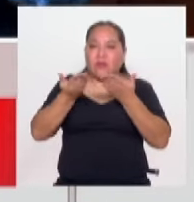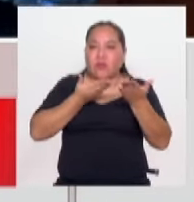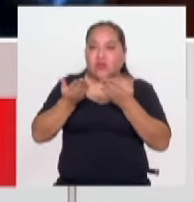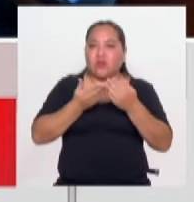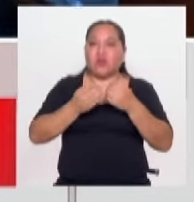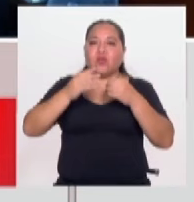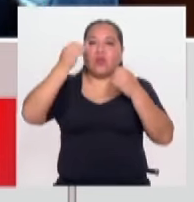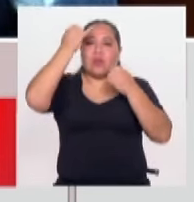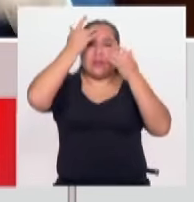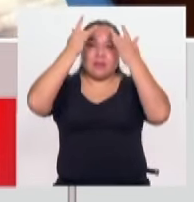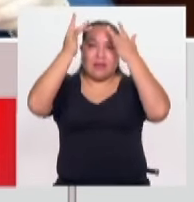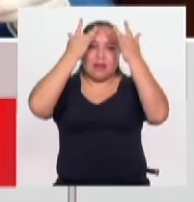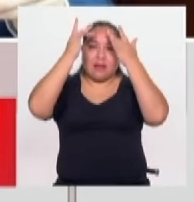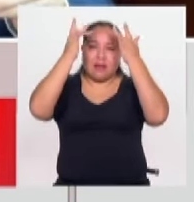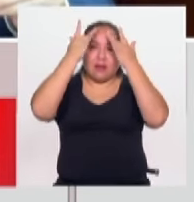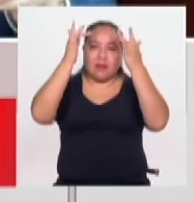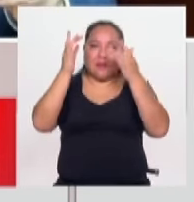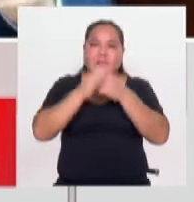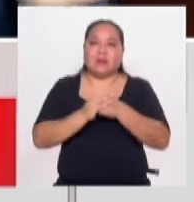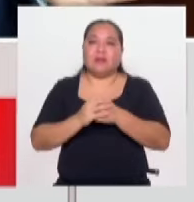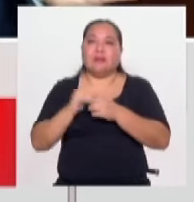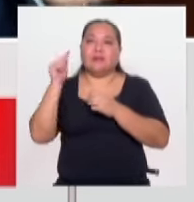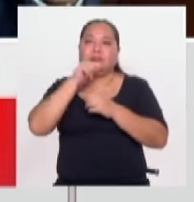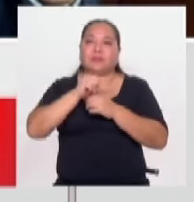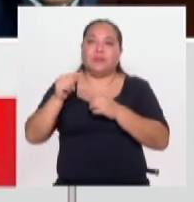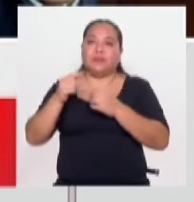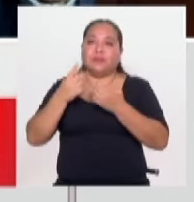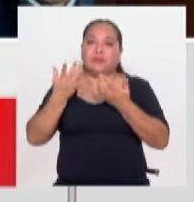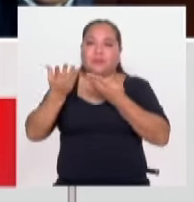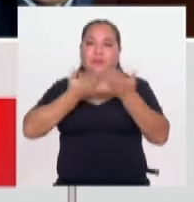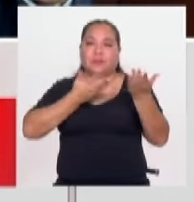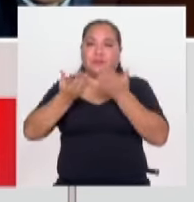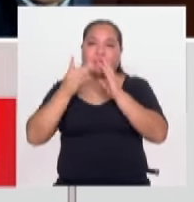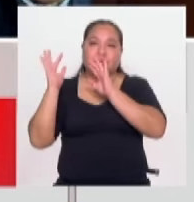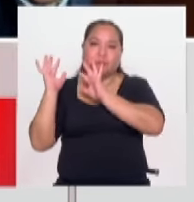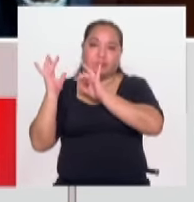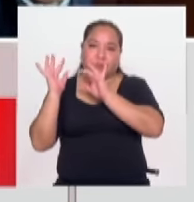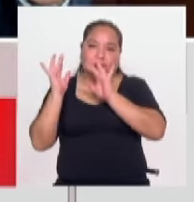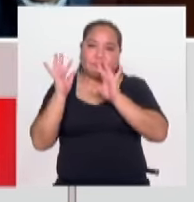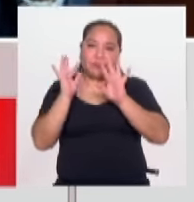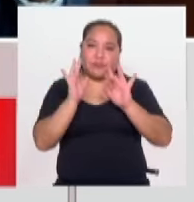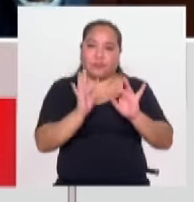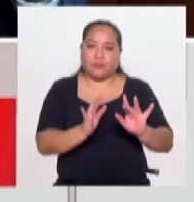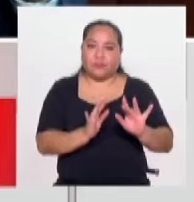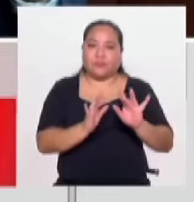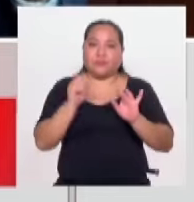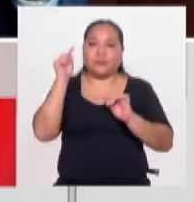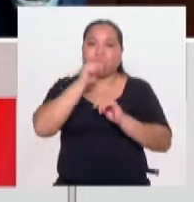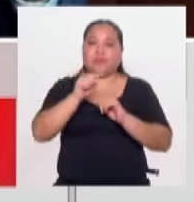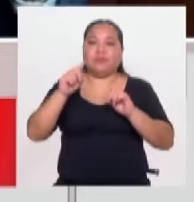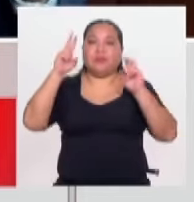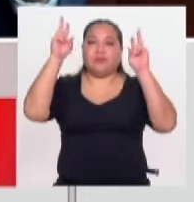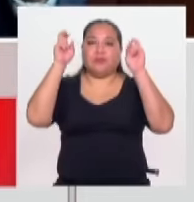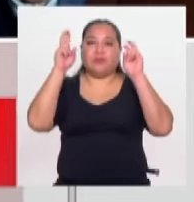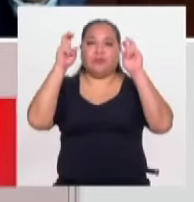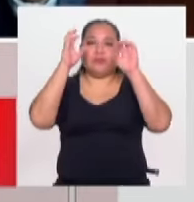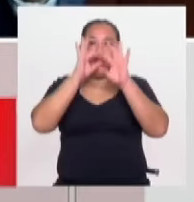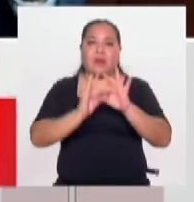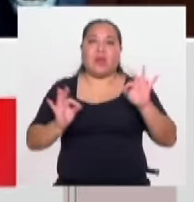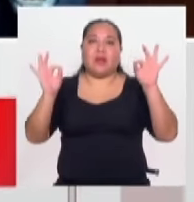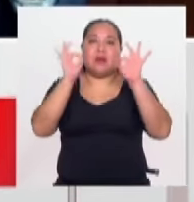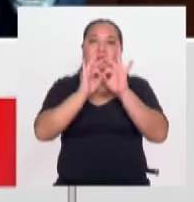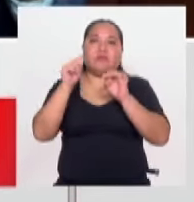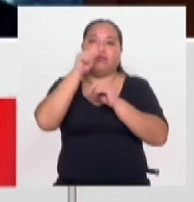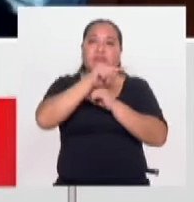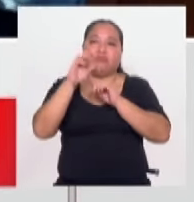ver aspectos vinculados a la migración, porque ese es un tema muy importante, porque por ahí